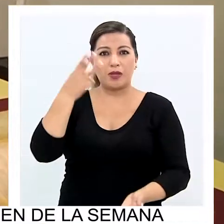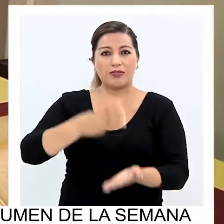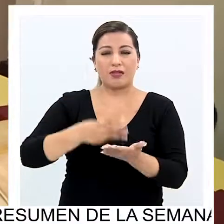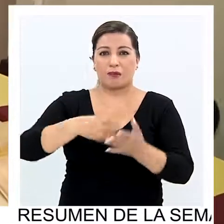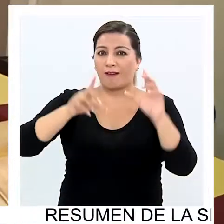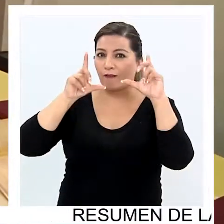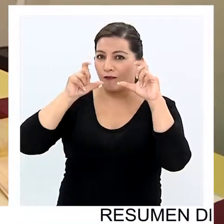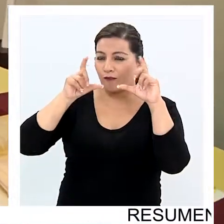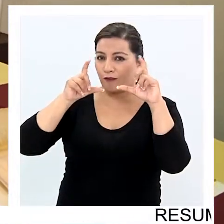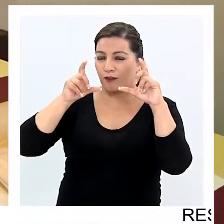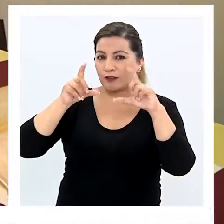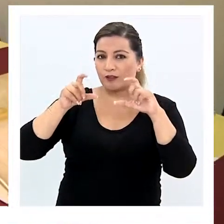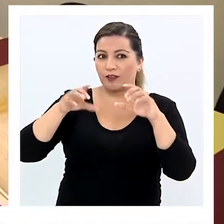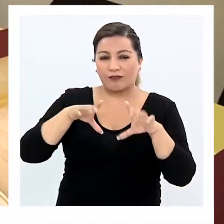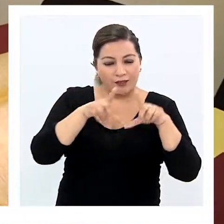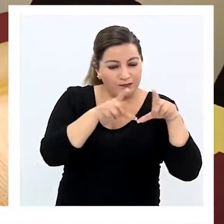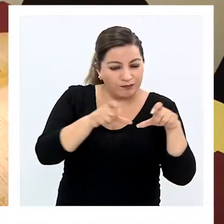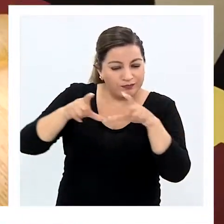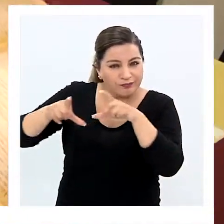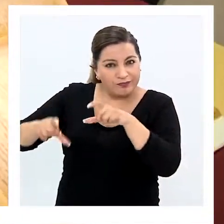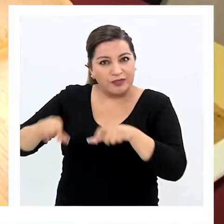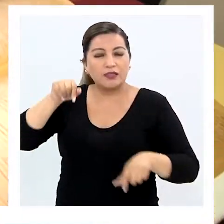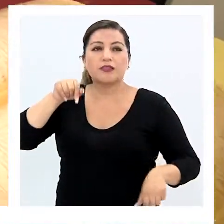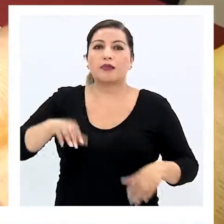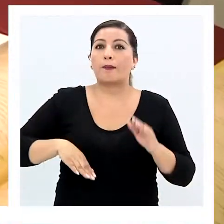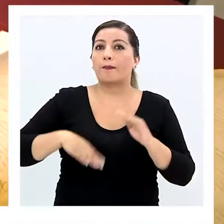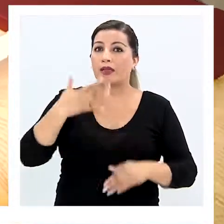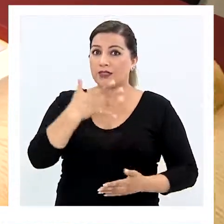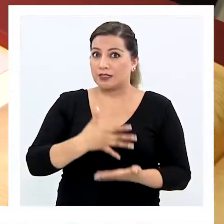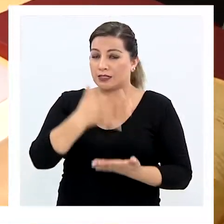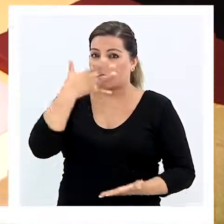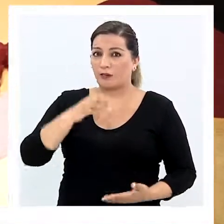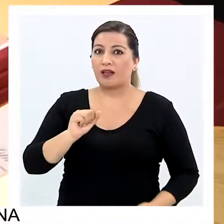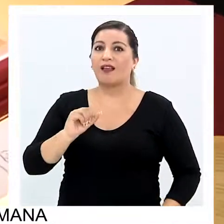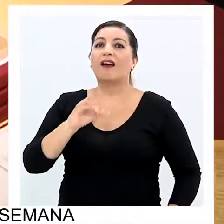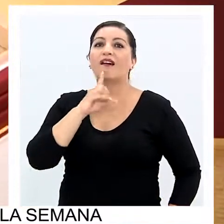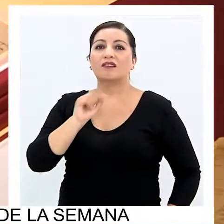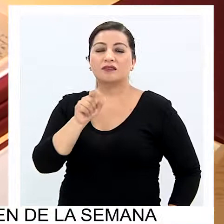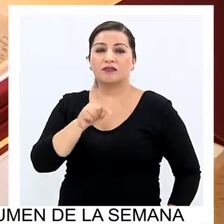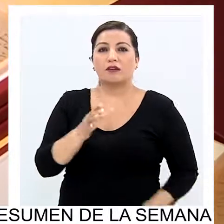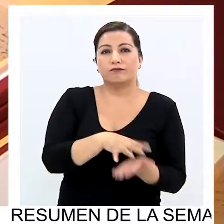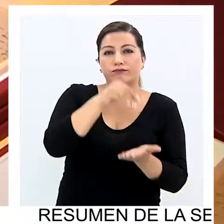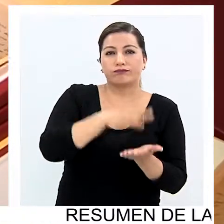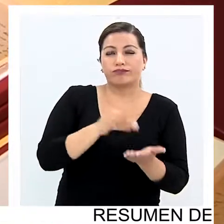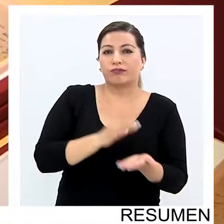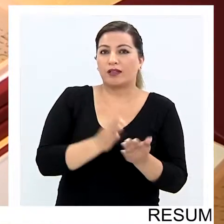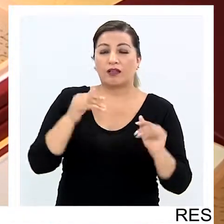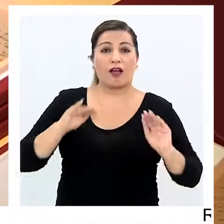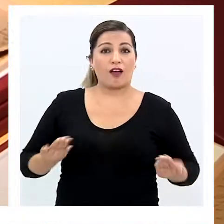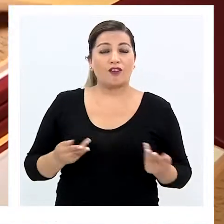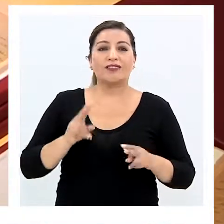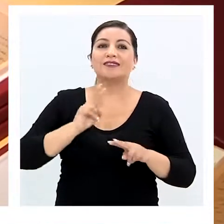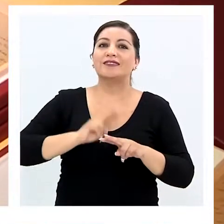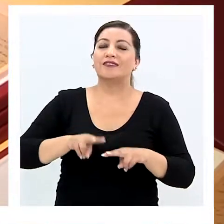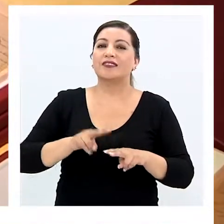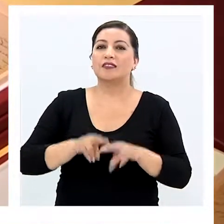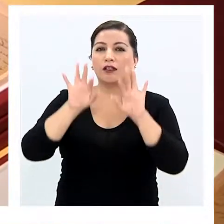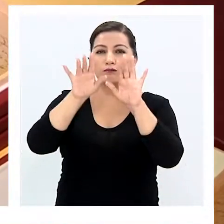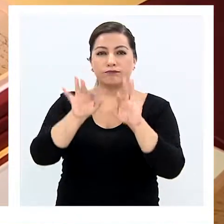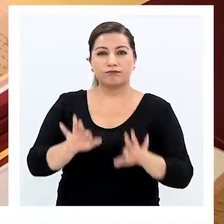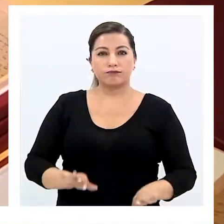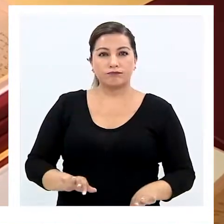.000 fotografías de páginas de los libros sacramentales y más de 5.000 actas recopiladas, las cuales se digitalizaron,